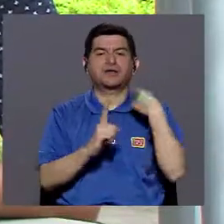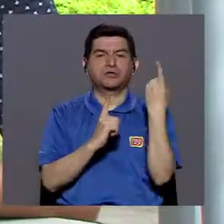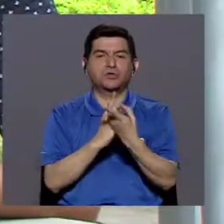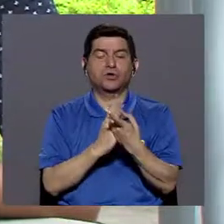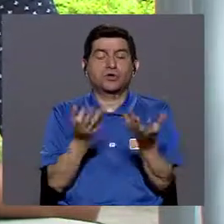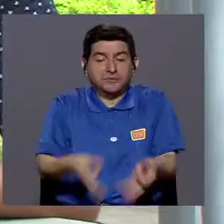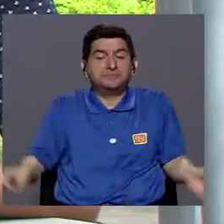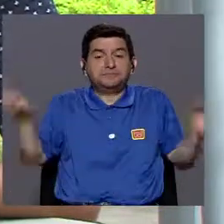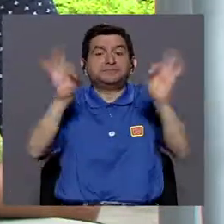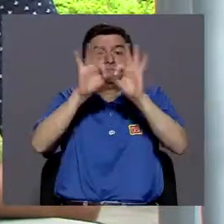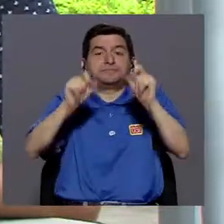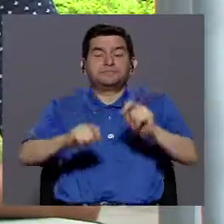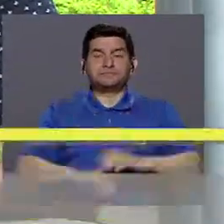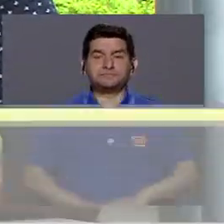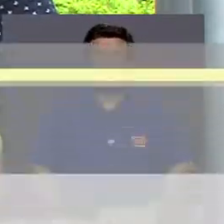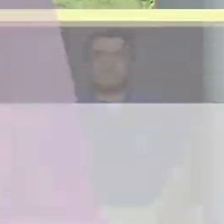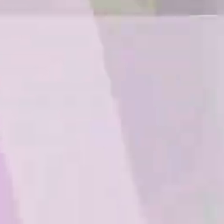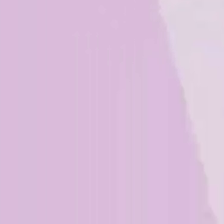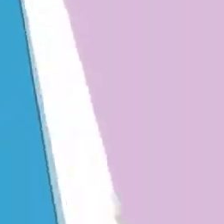es muy importante, ¿verdad?